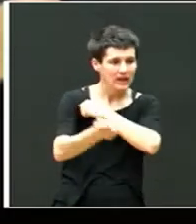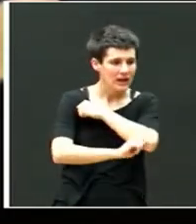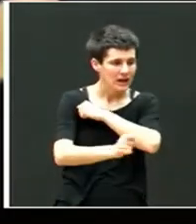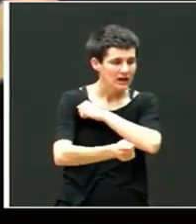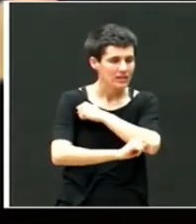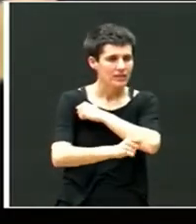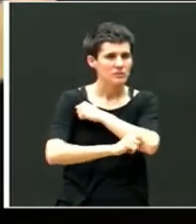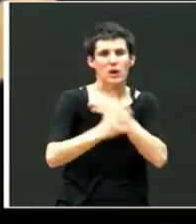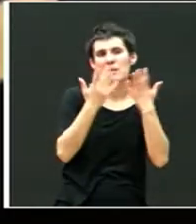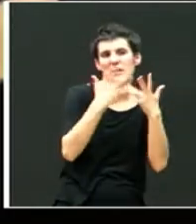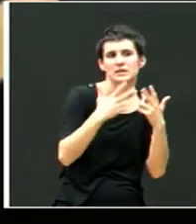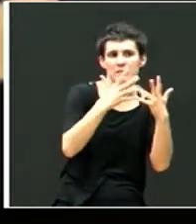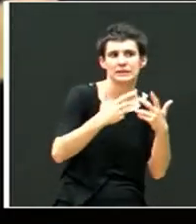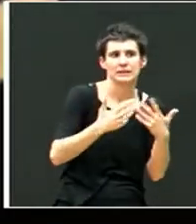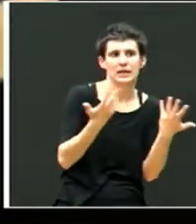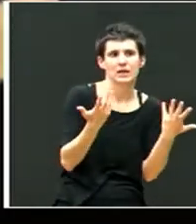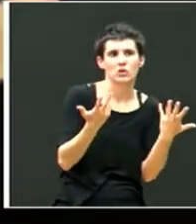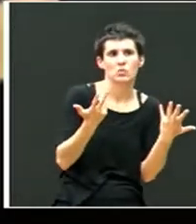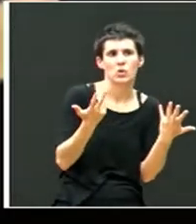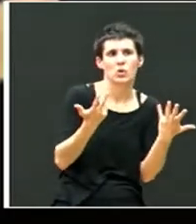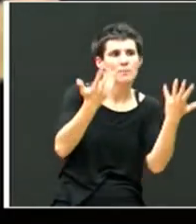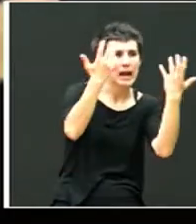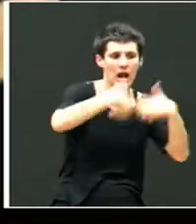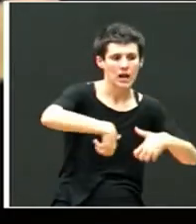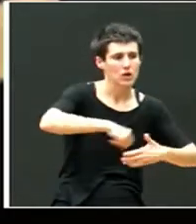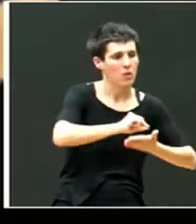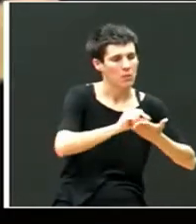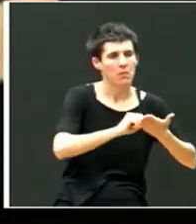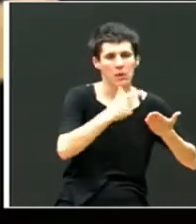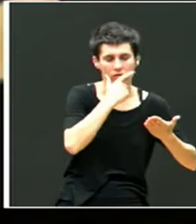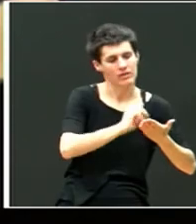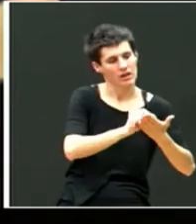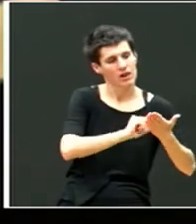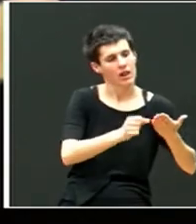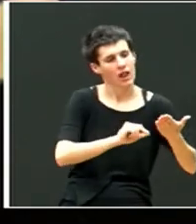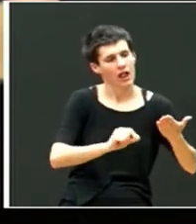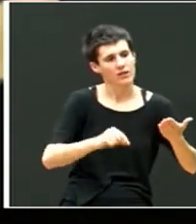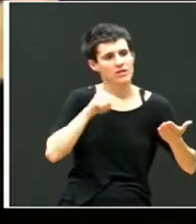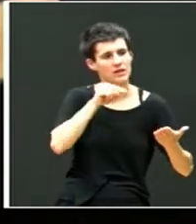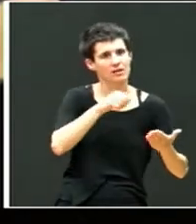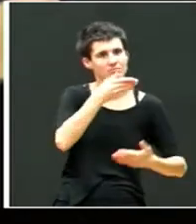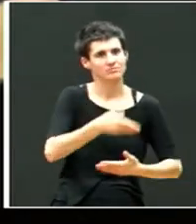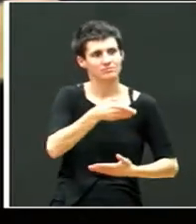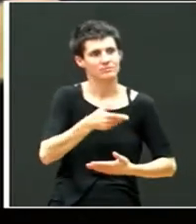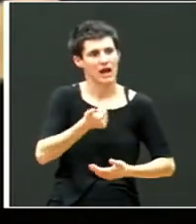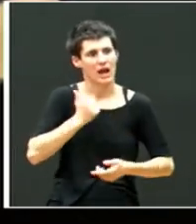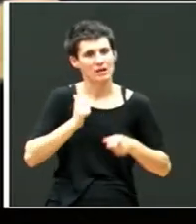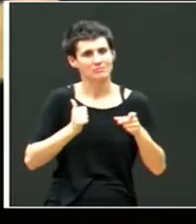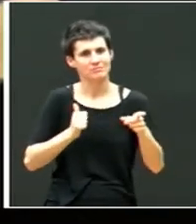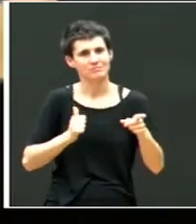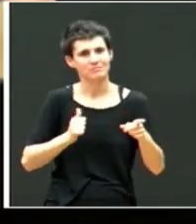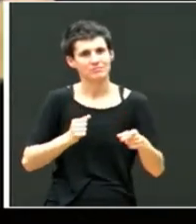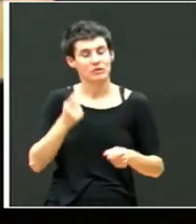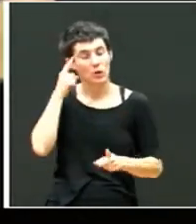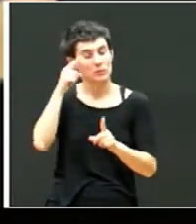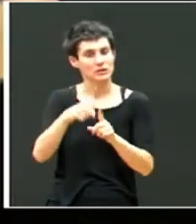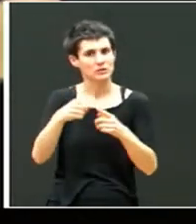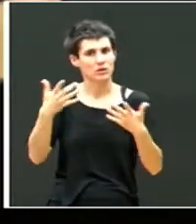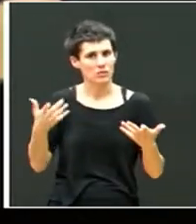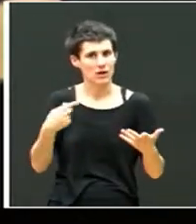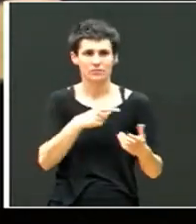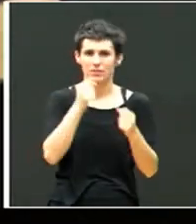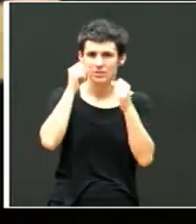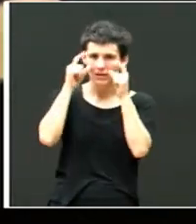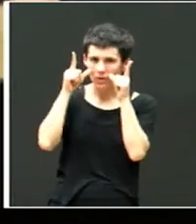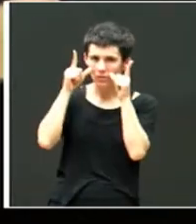restas, lectura mecánica. Y ese fue nuestro punto de partida. El objetivo era que se diera cuenta de que podía realizar